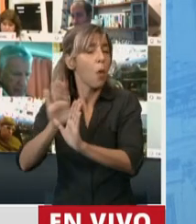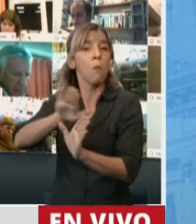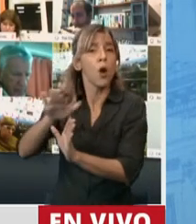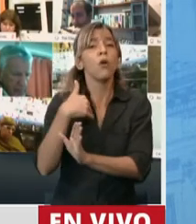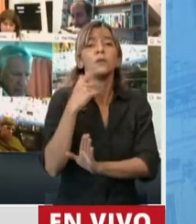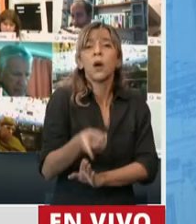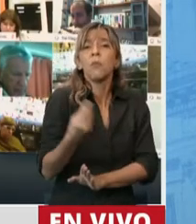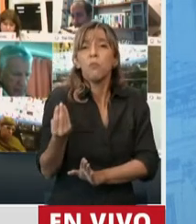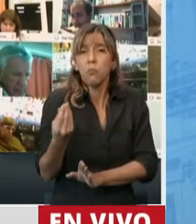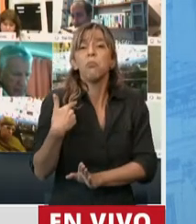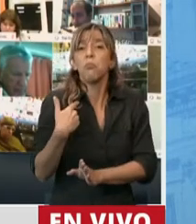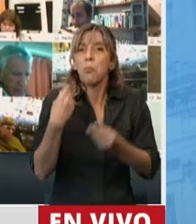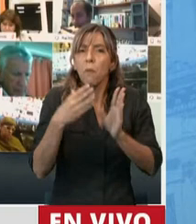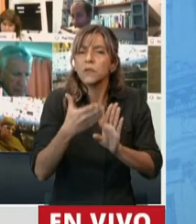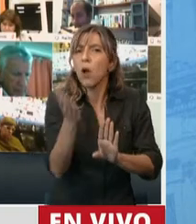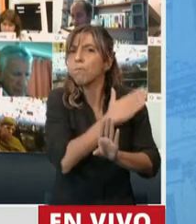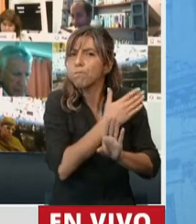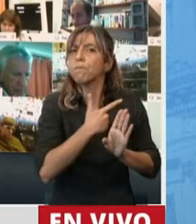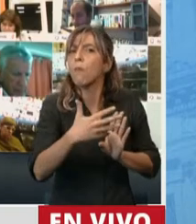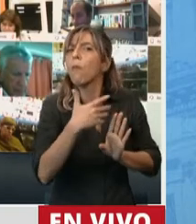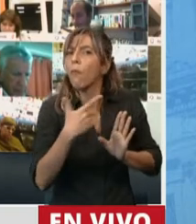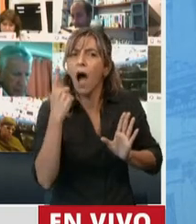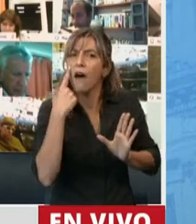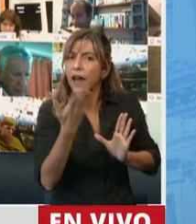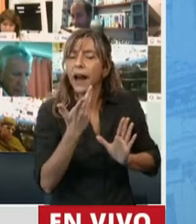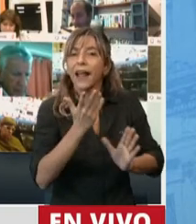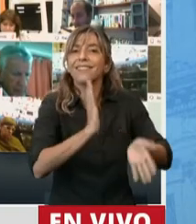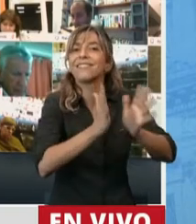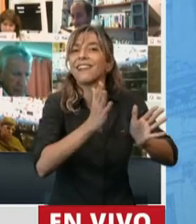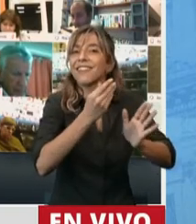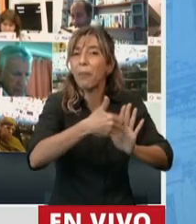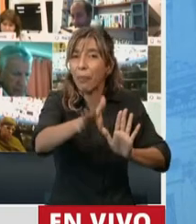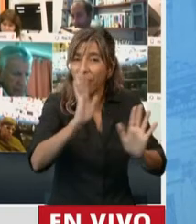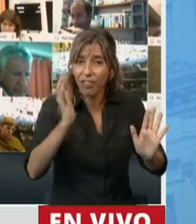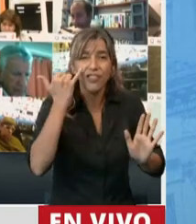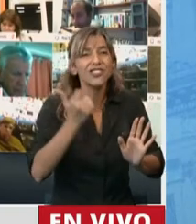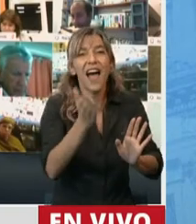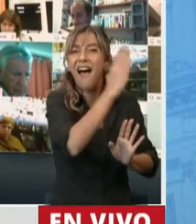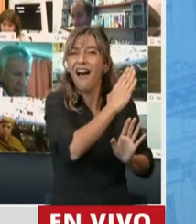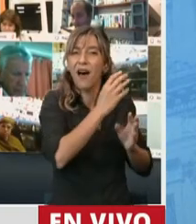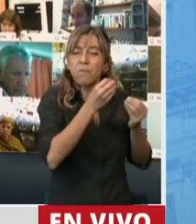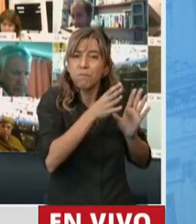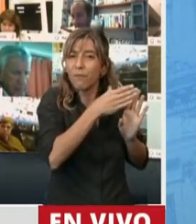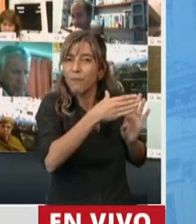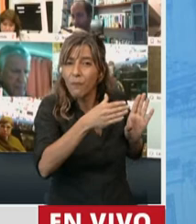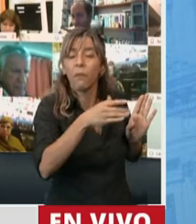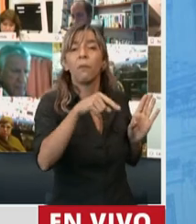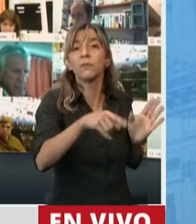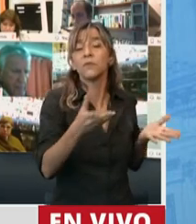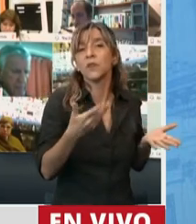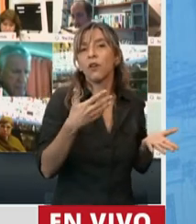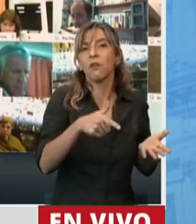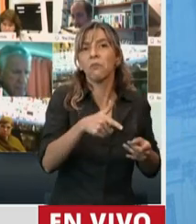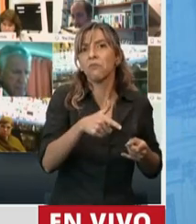tratamiento de pacientes enfermos de coronavirus con plasma sanguíneo de pacientes recuperados y está arrojando